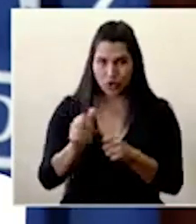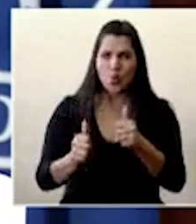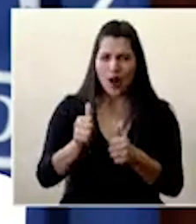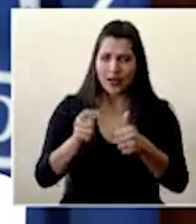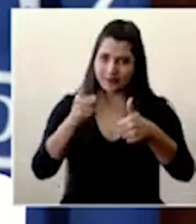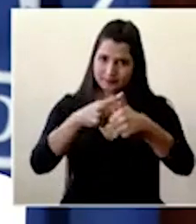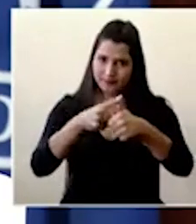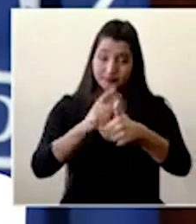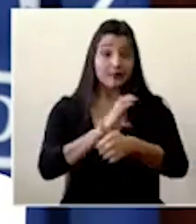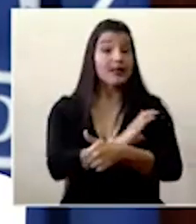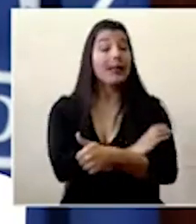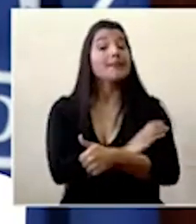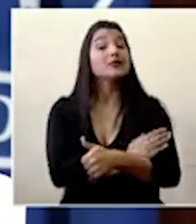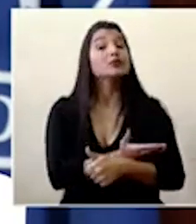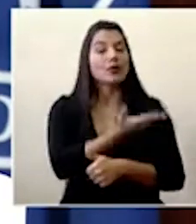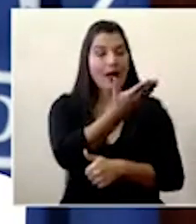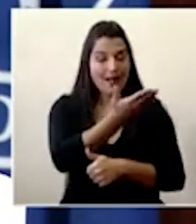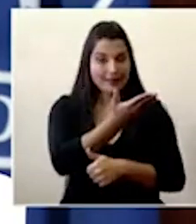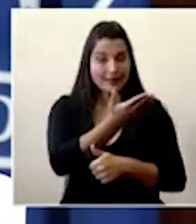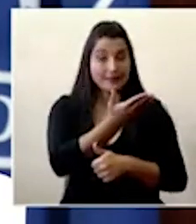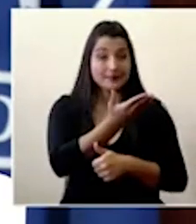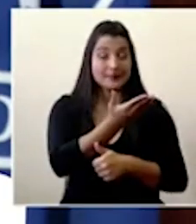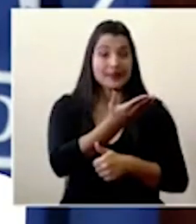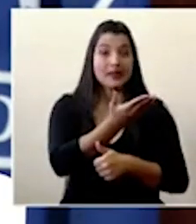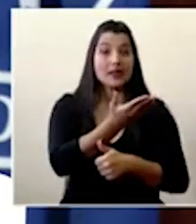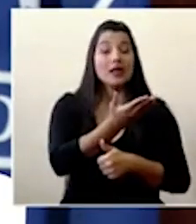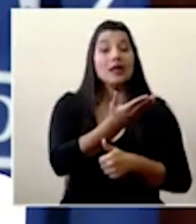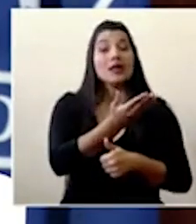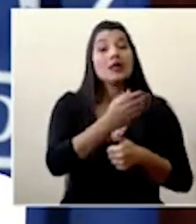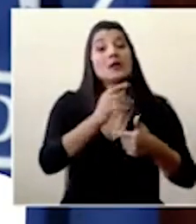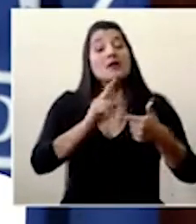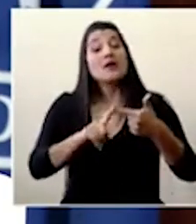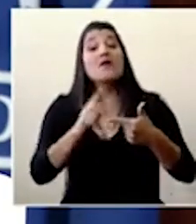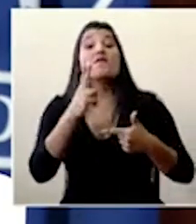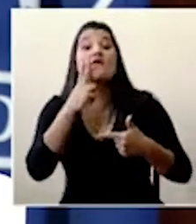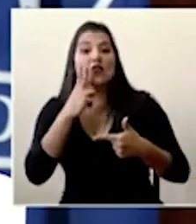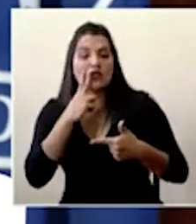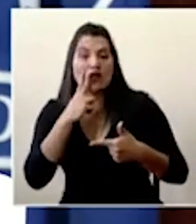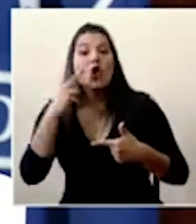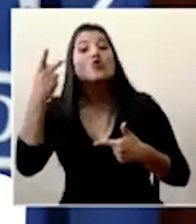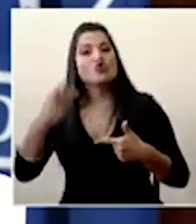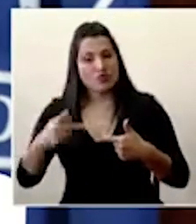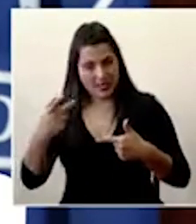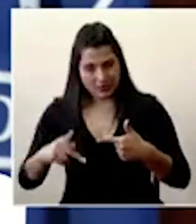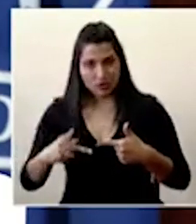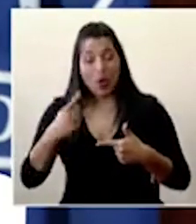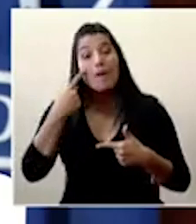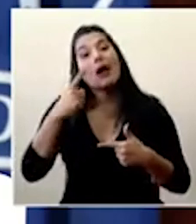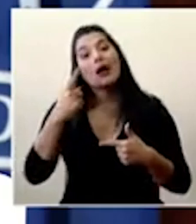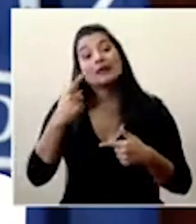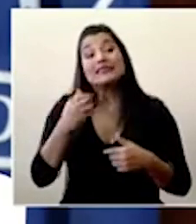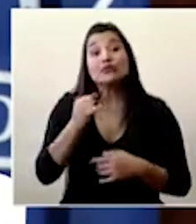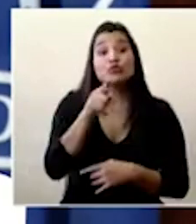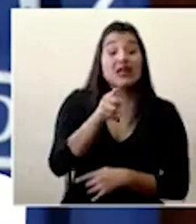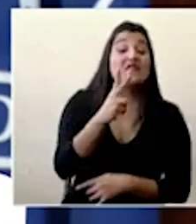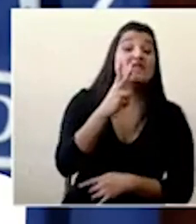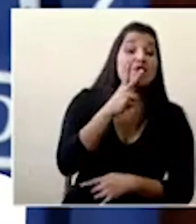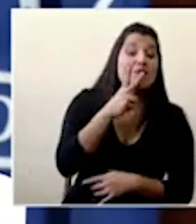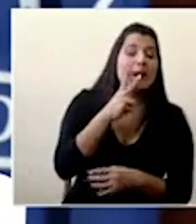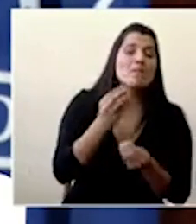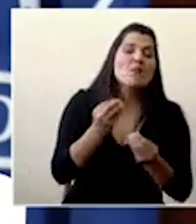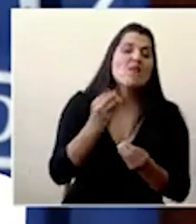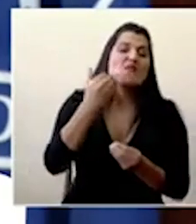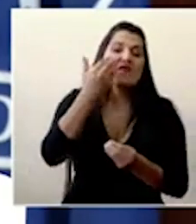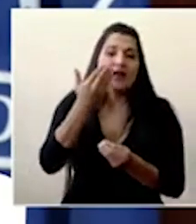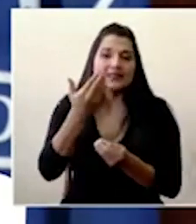hipertensión, que el fumado es un factor de riesgo muy importante para desarrollar hipertensión y que